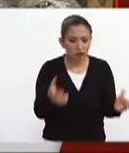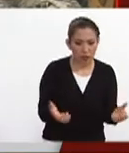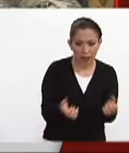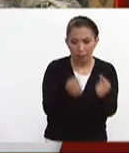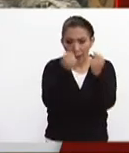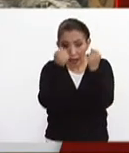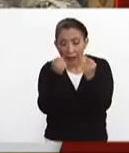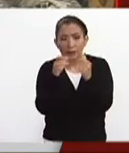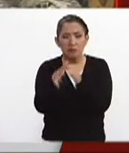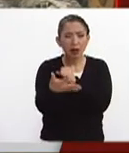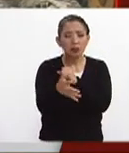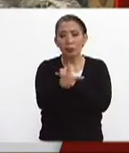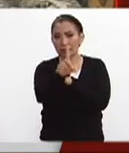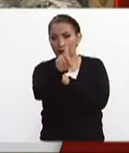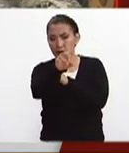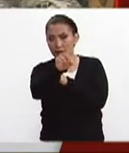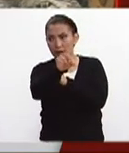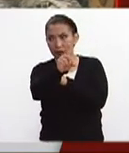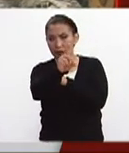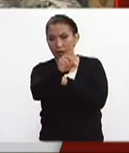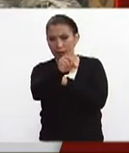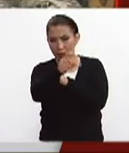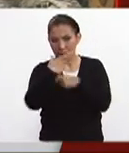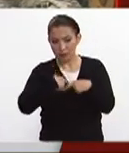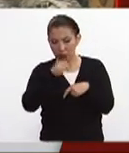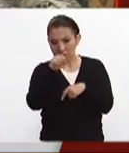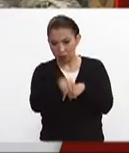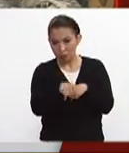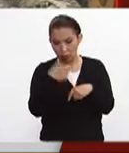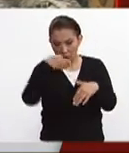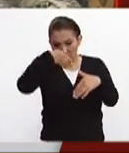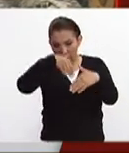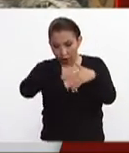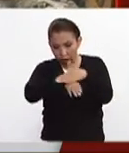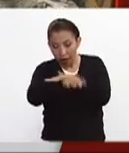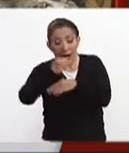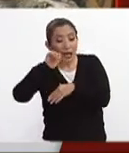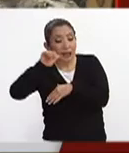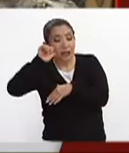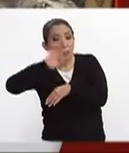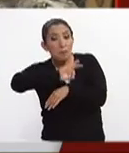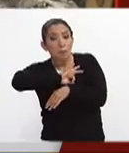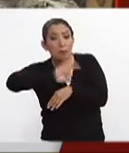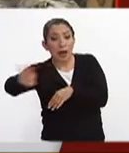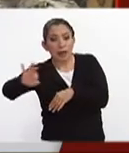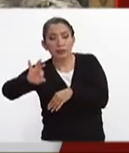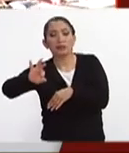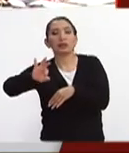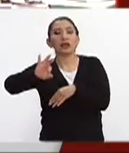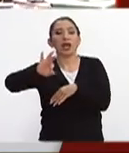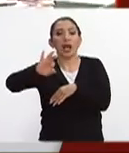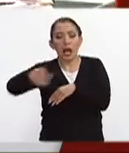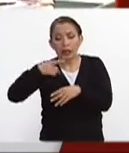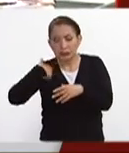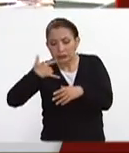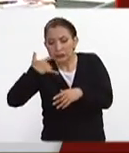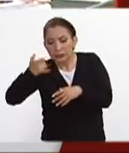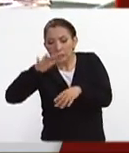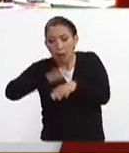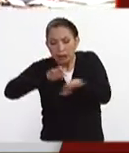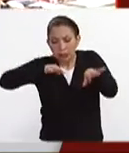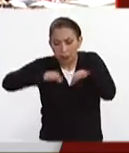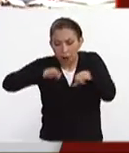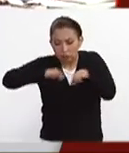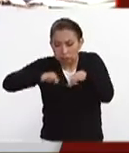rescate y cerca de 30 brigadistas entraron ayer y pudieron comenzaron a intensificar